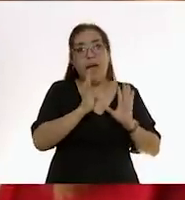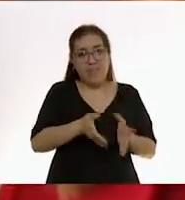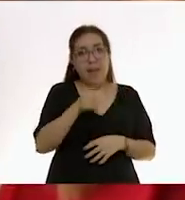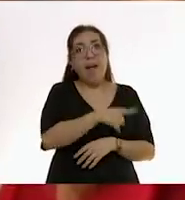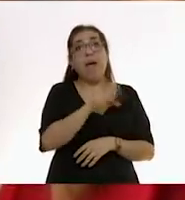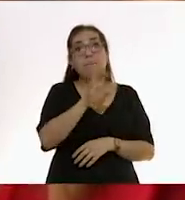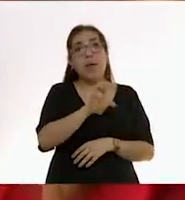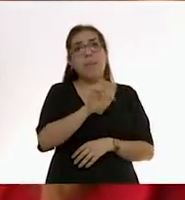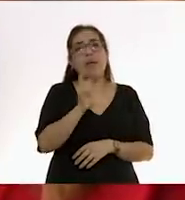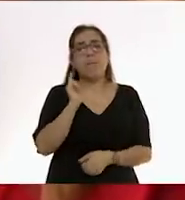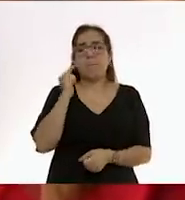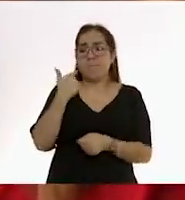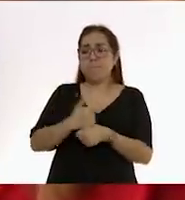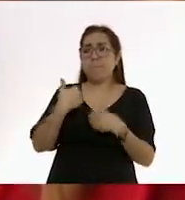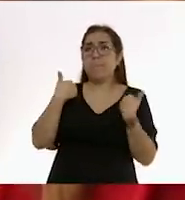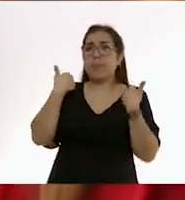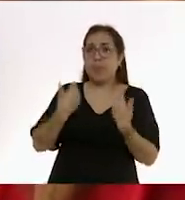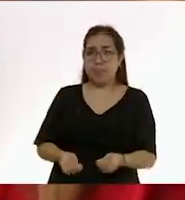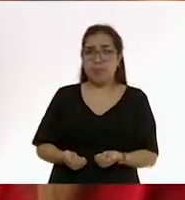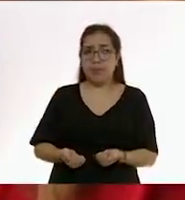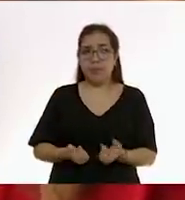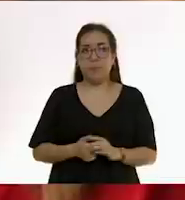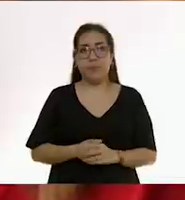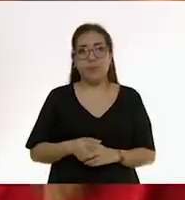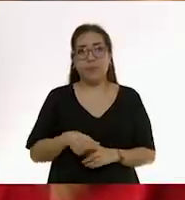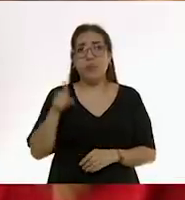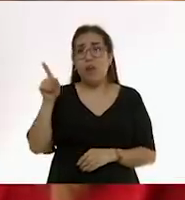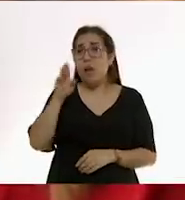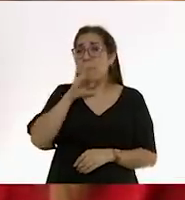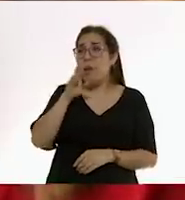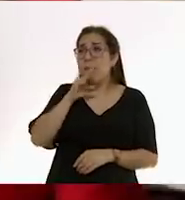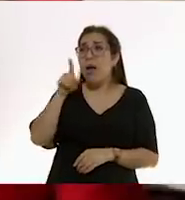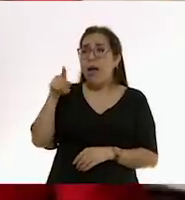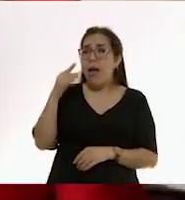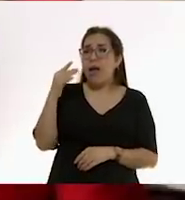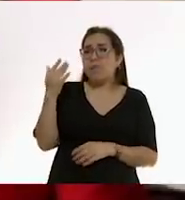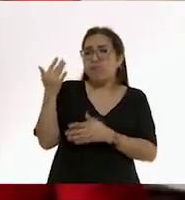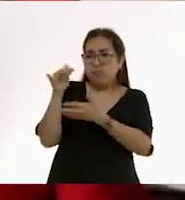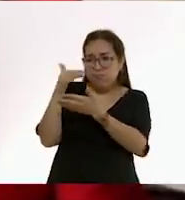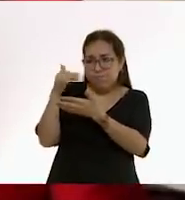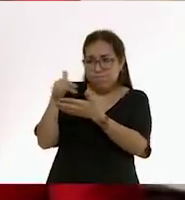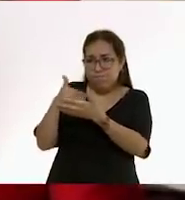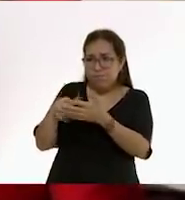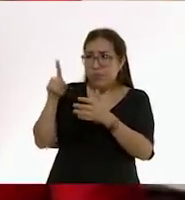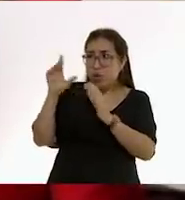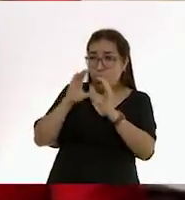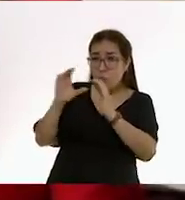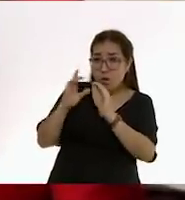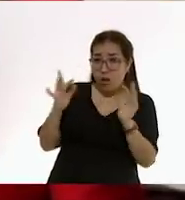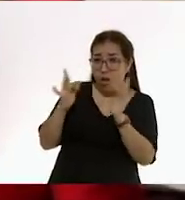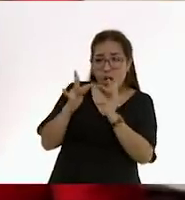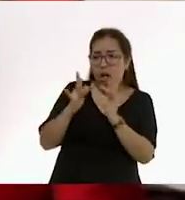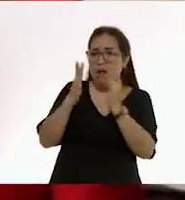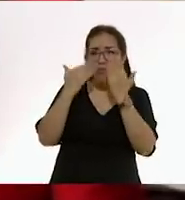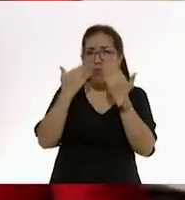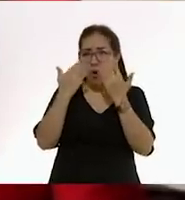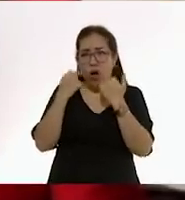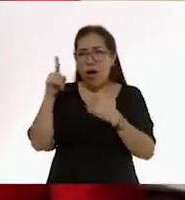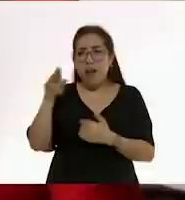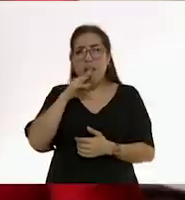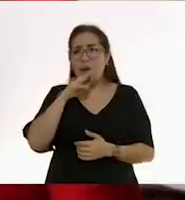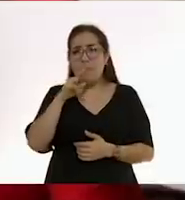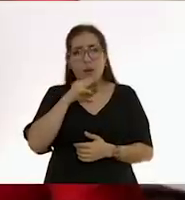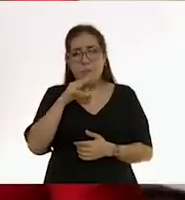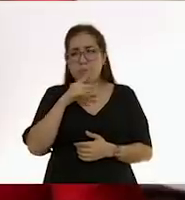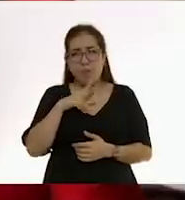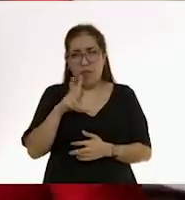el bebé entiende que aunque la mamá está leyendo su comunicación, no necesariamente va a responder, porque la mamá no tiene